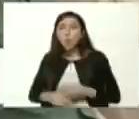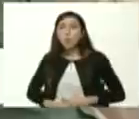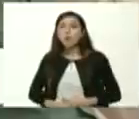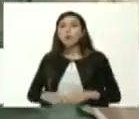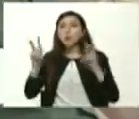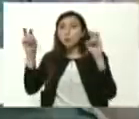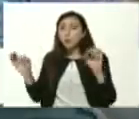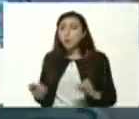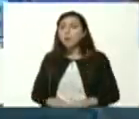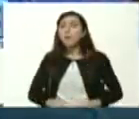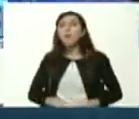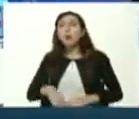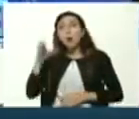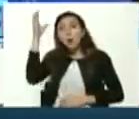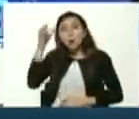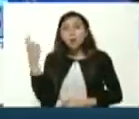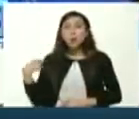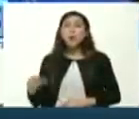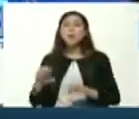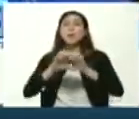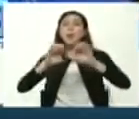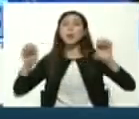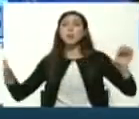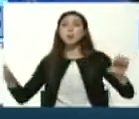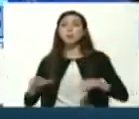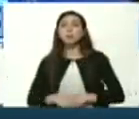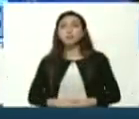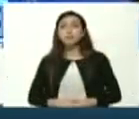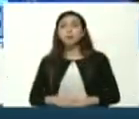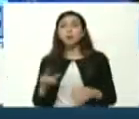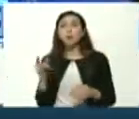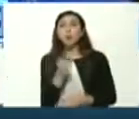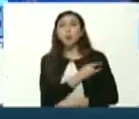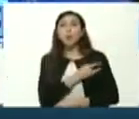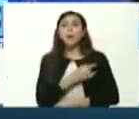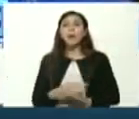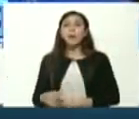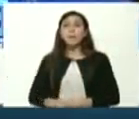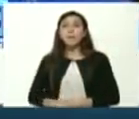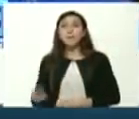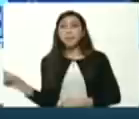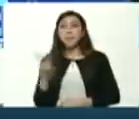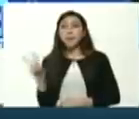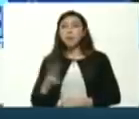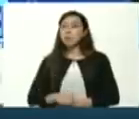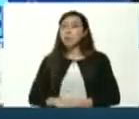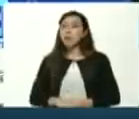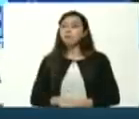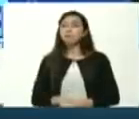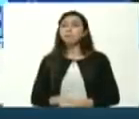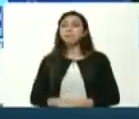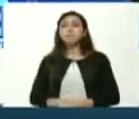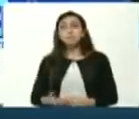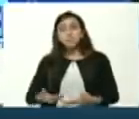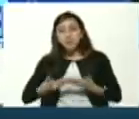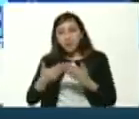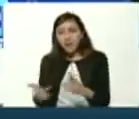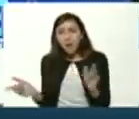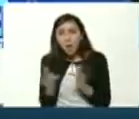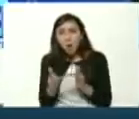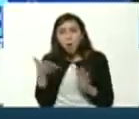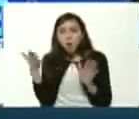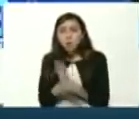contenido de la educación universitaria venezolana totalmente conectada